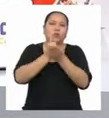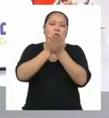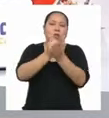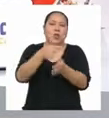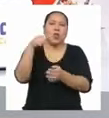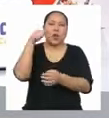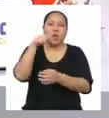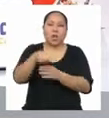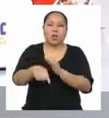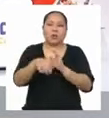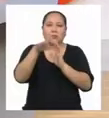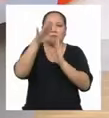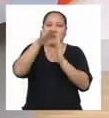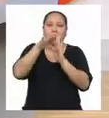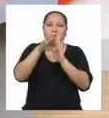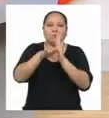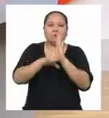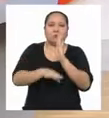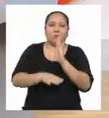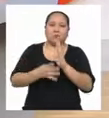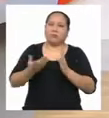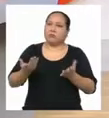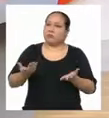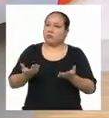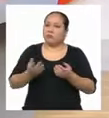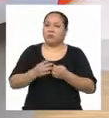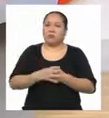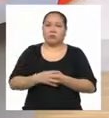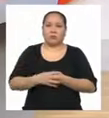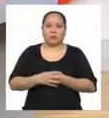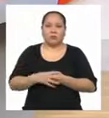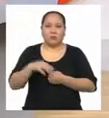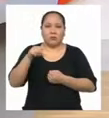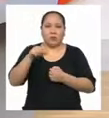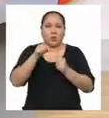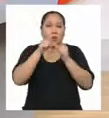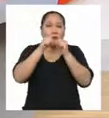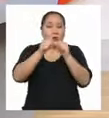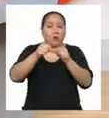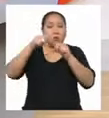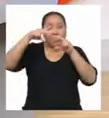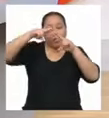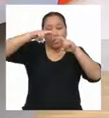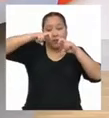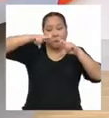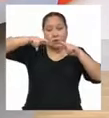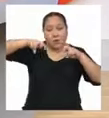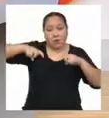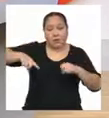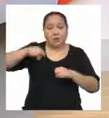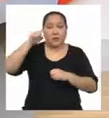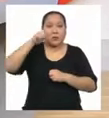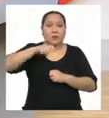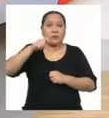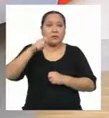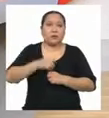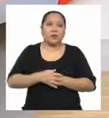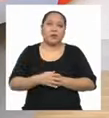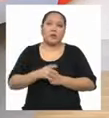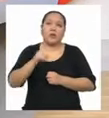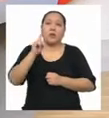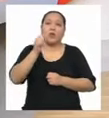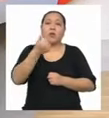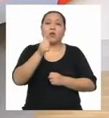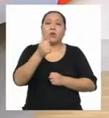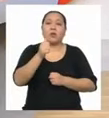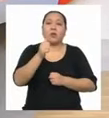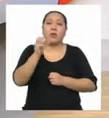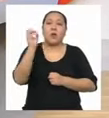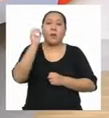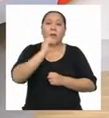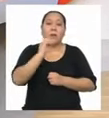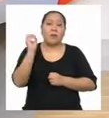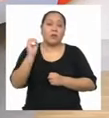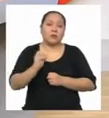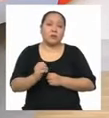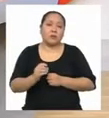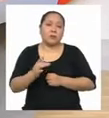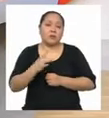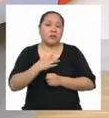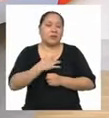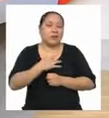situación Disminuya Y siguiendo Con el análisis Tenemos que un 10% Ha sufrido